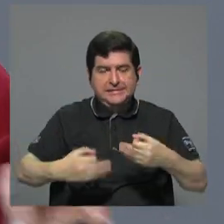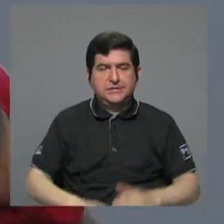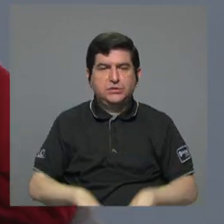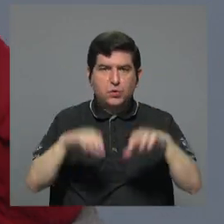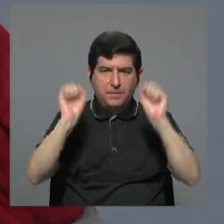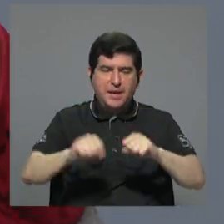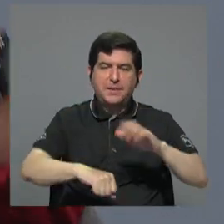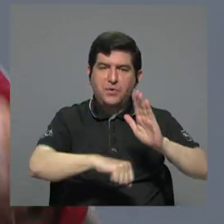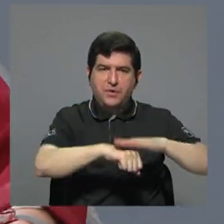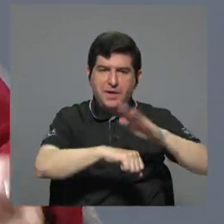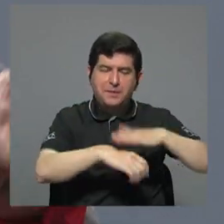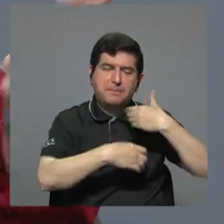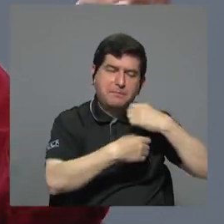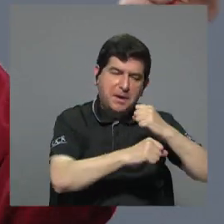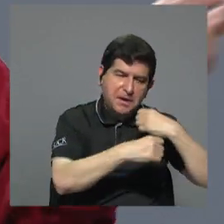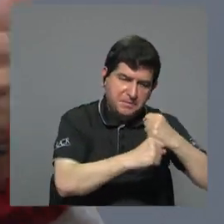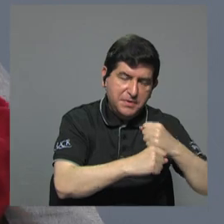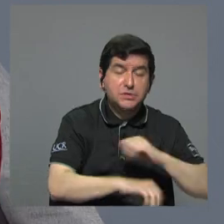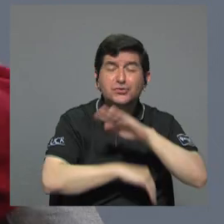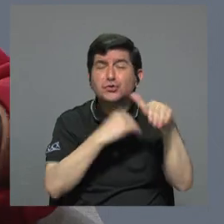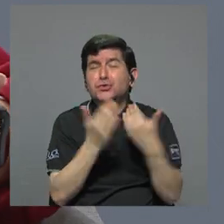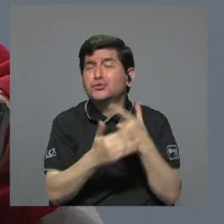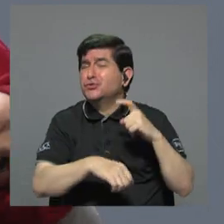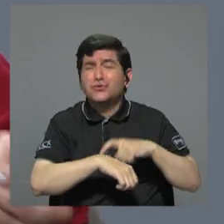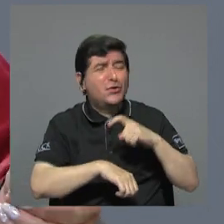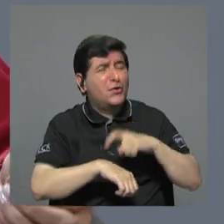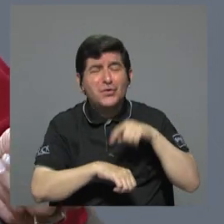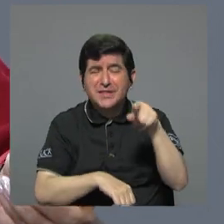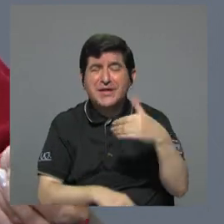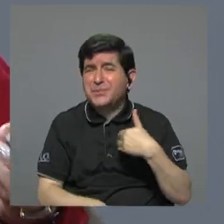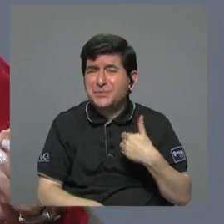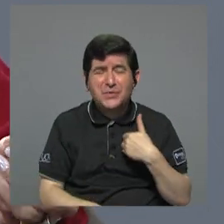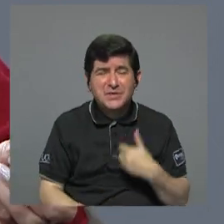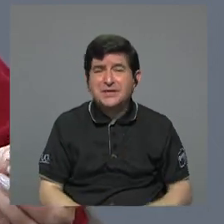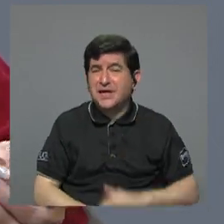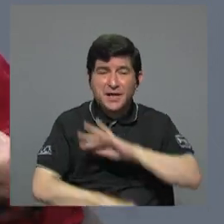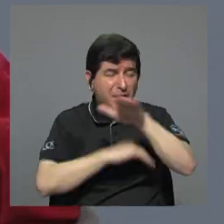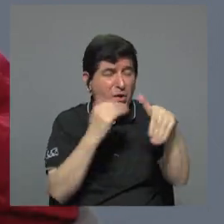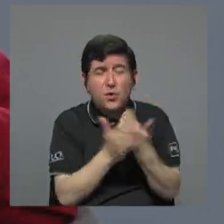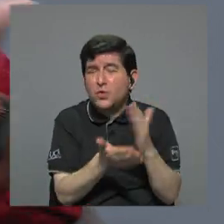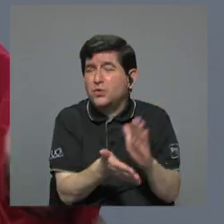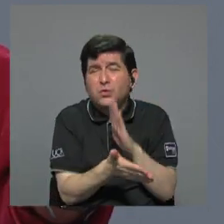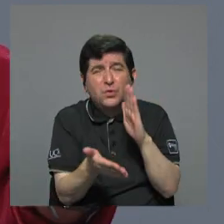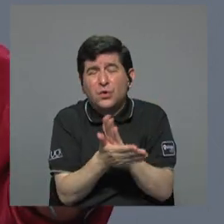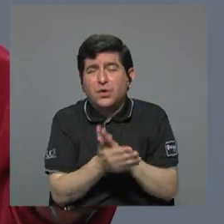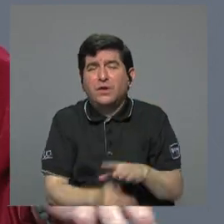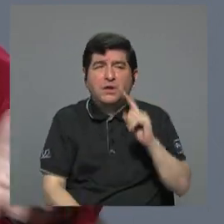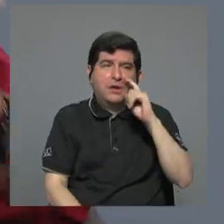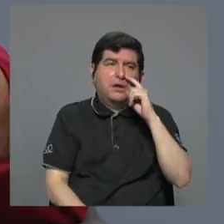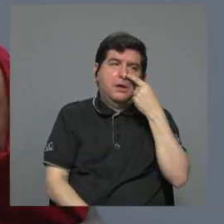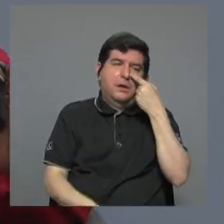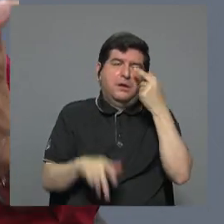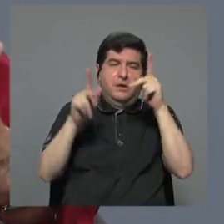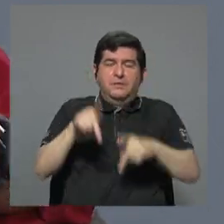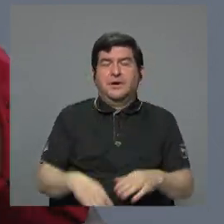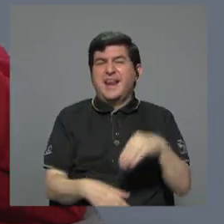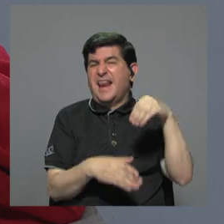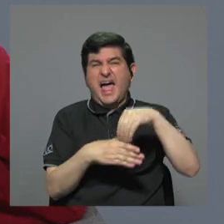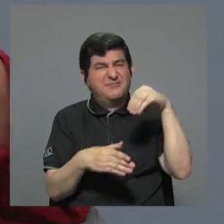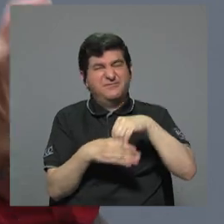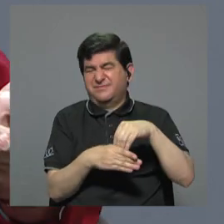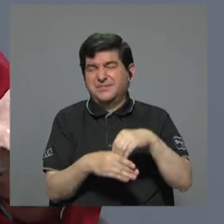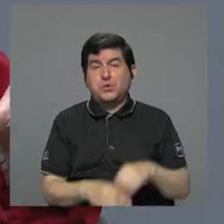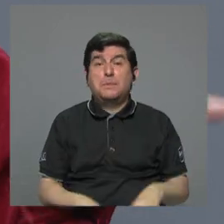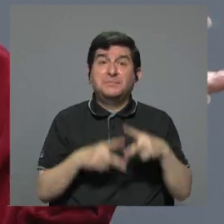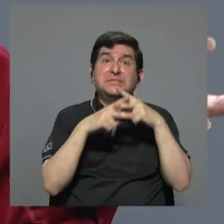sacar los permisos de la municipalidad. Porque todo ese tiempo que ellos llevan sacando todo, se aburre la gente y la inversión. Y si han